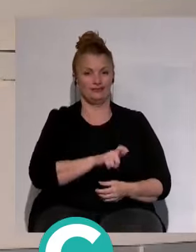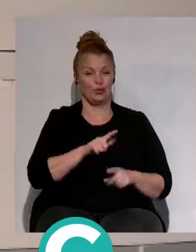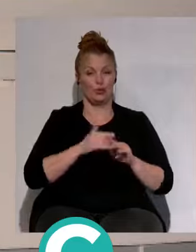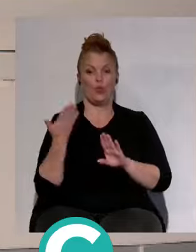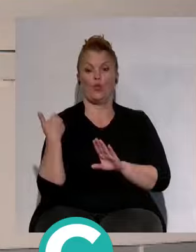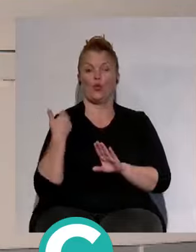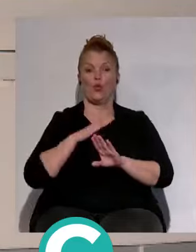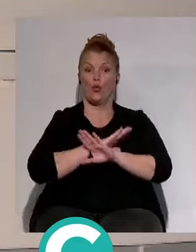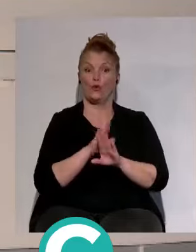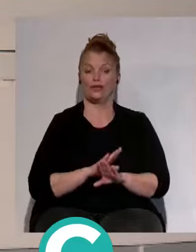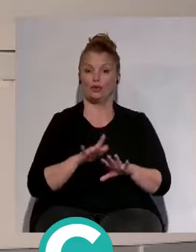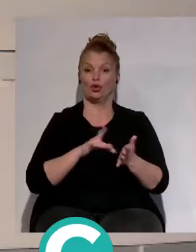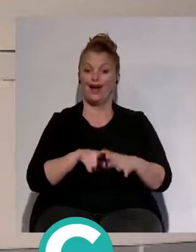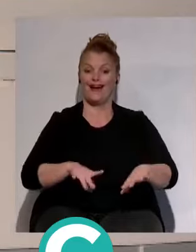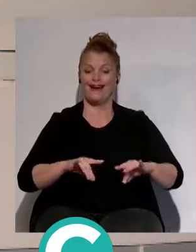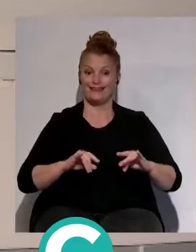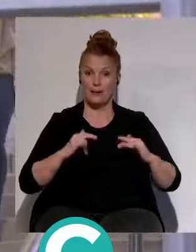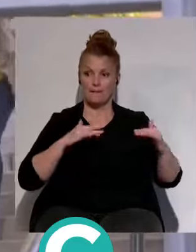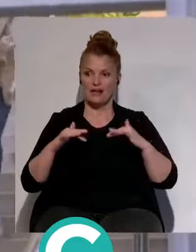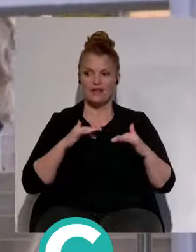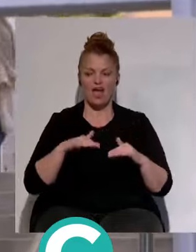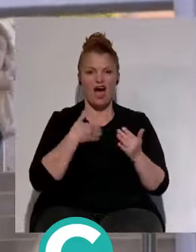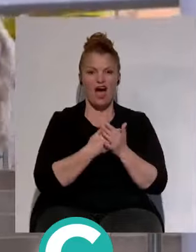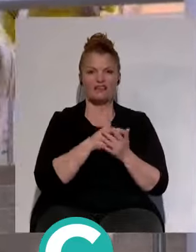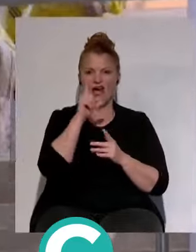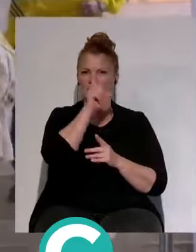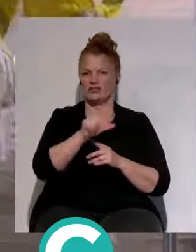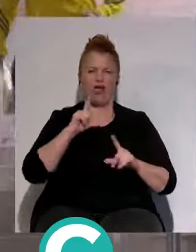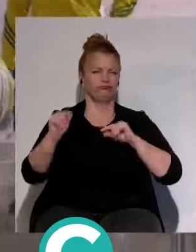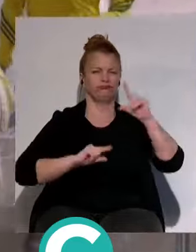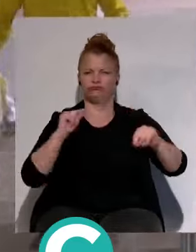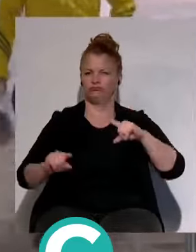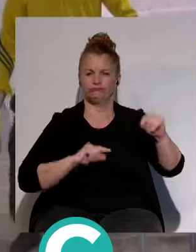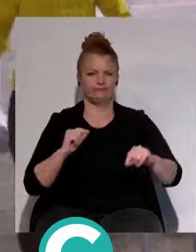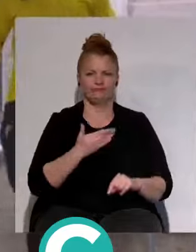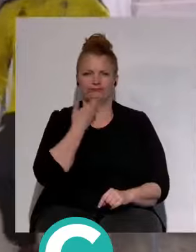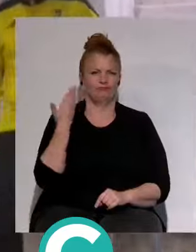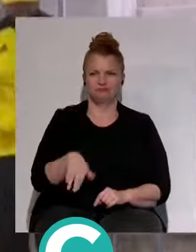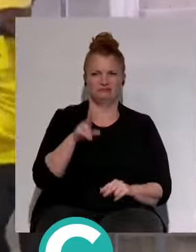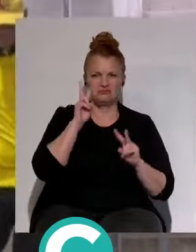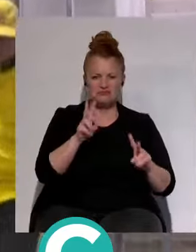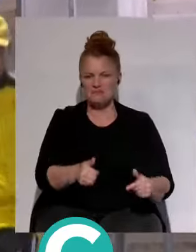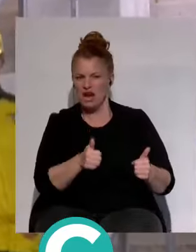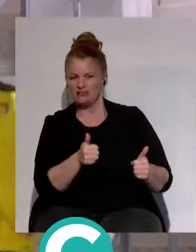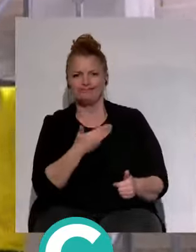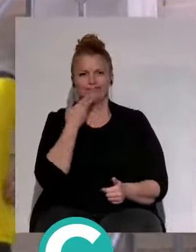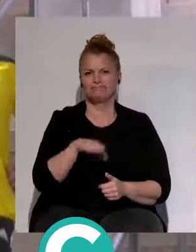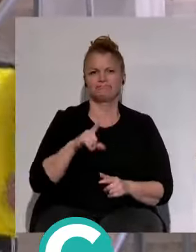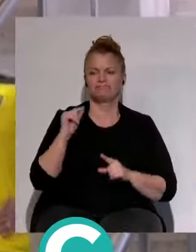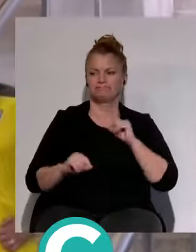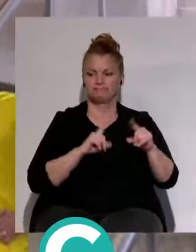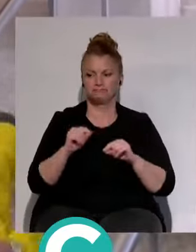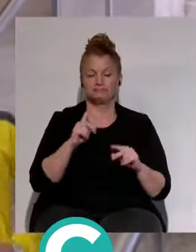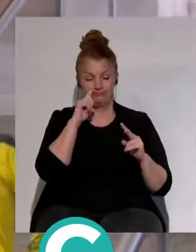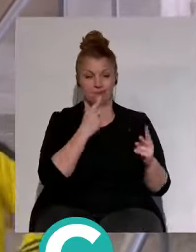Muchos de ellos ni siquiera terminaron de ver el choque, salieron antes, abandonaron antes sus asientos. Una de las cuestiones que además